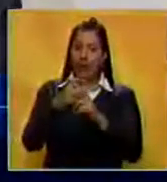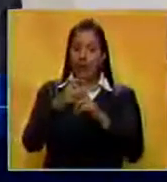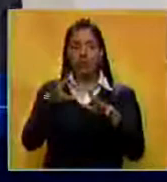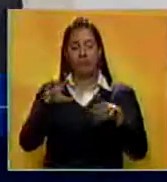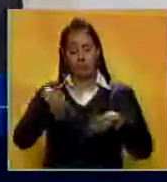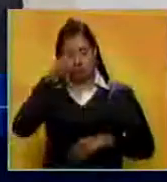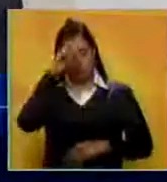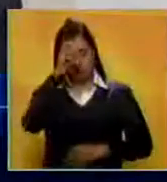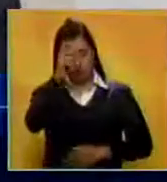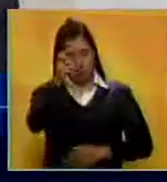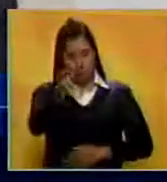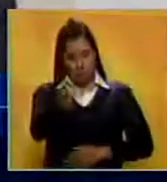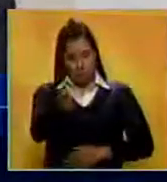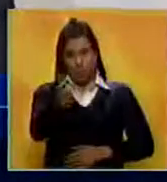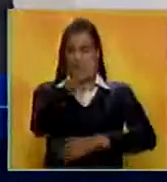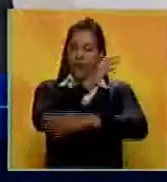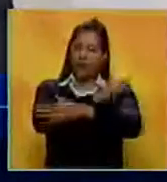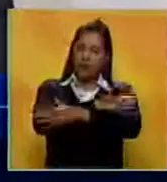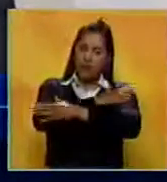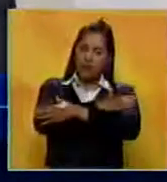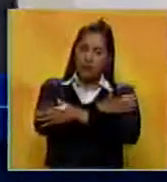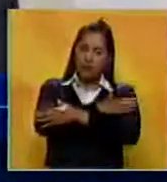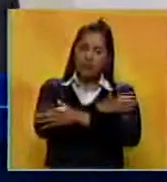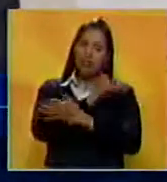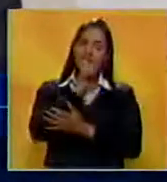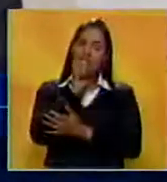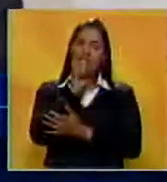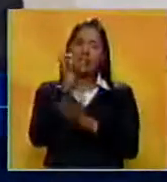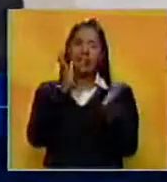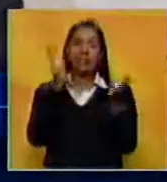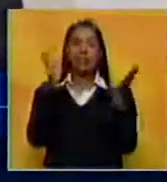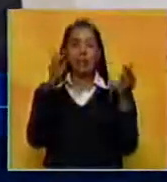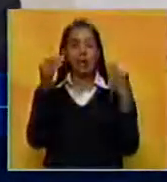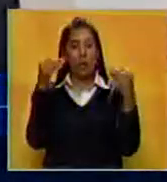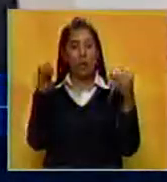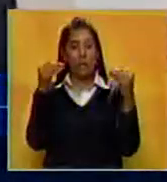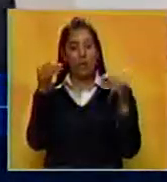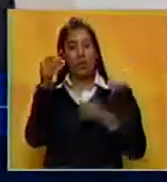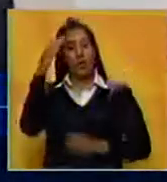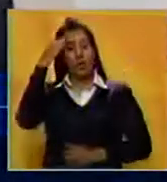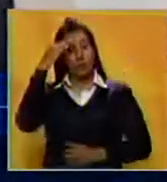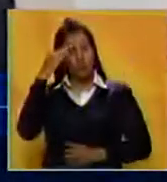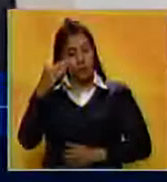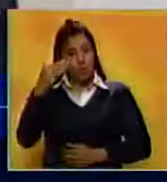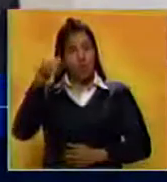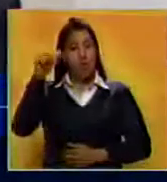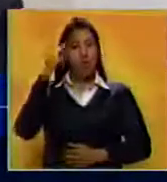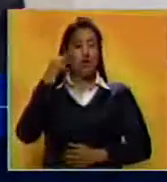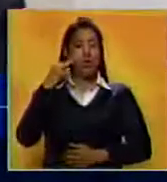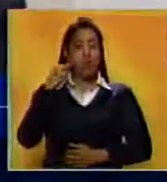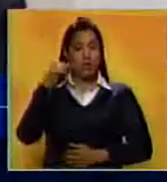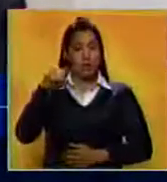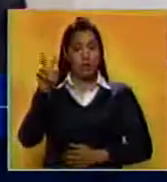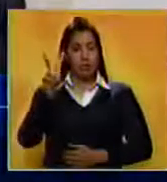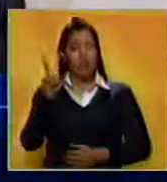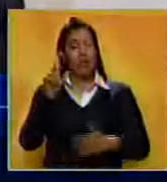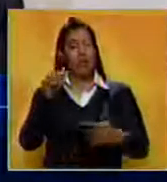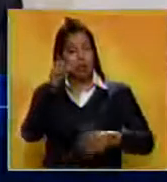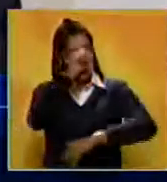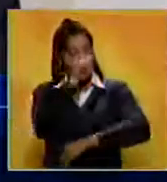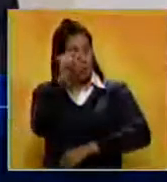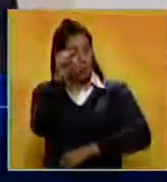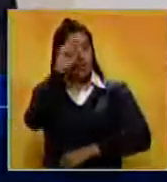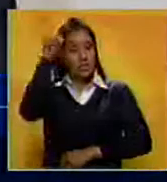reconocimiento y felicitación a los servidores públicos de la Guardia Nacional Bolivariana y de la